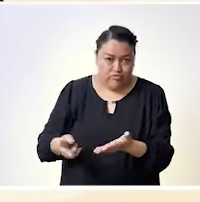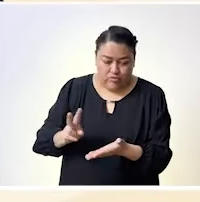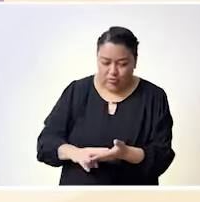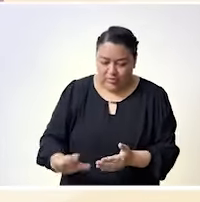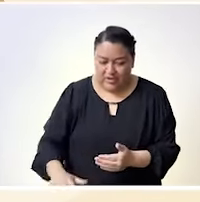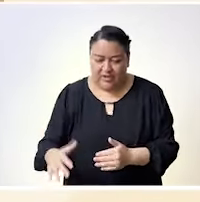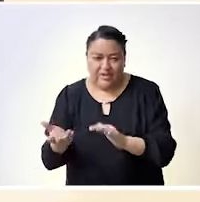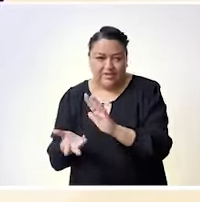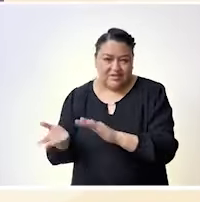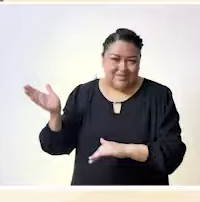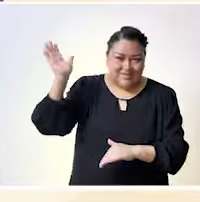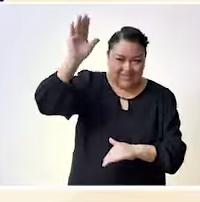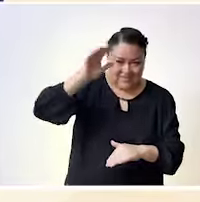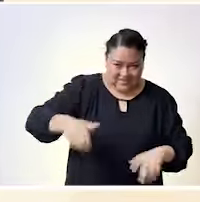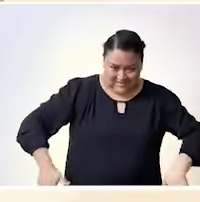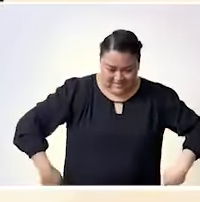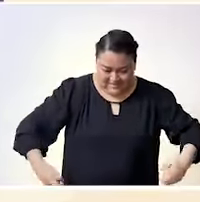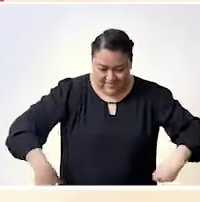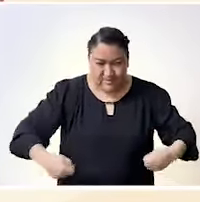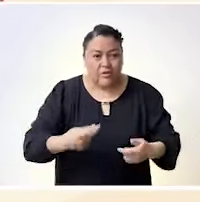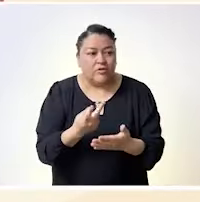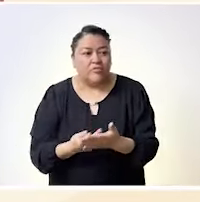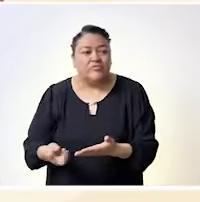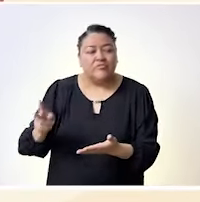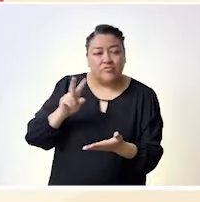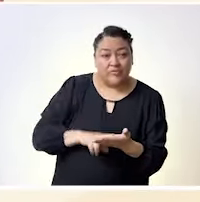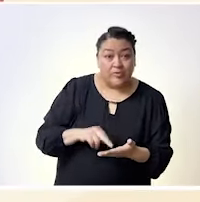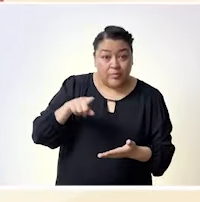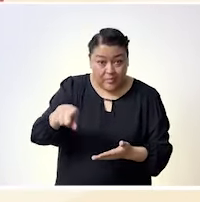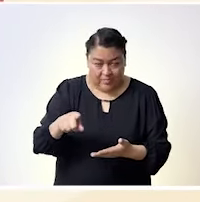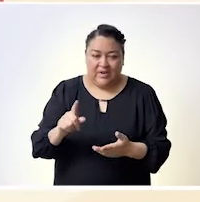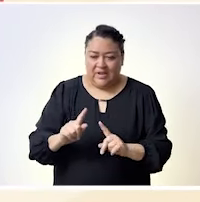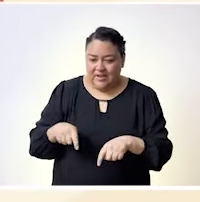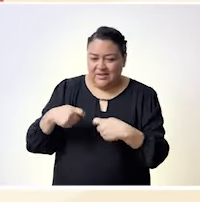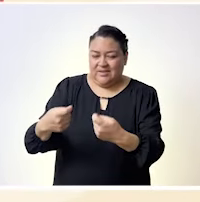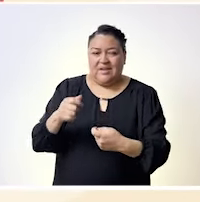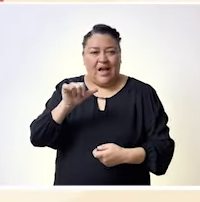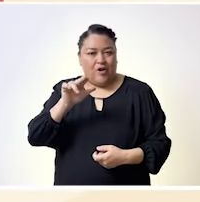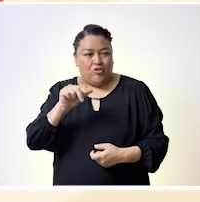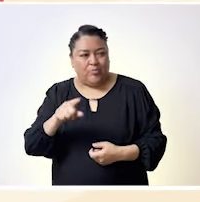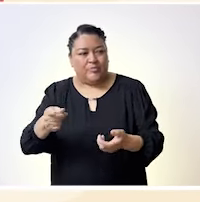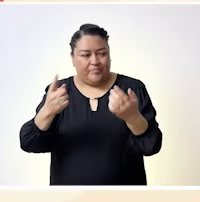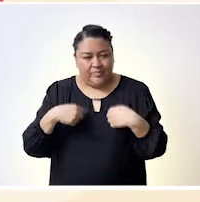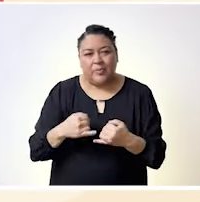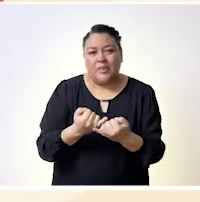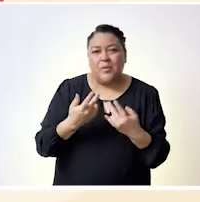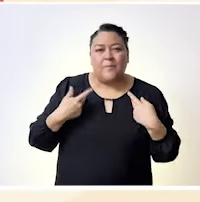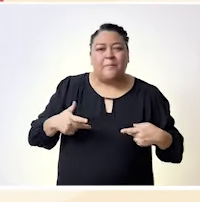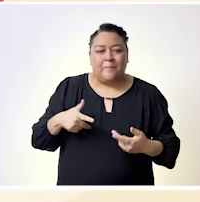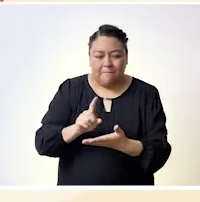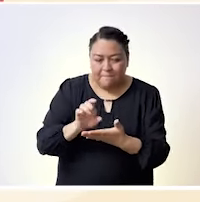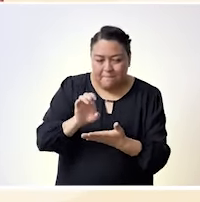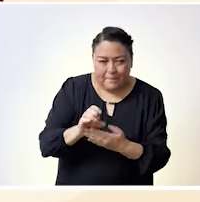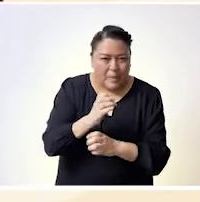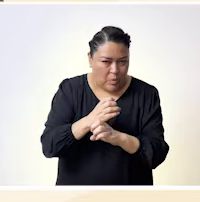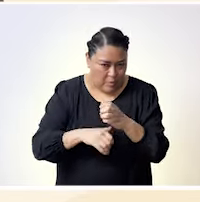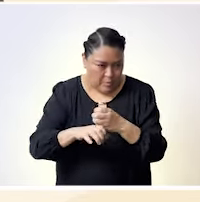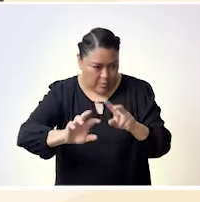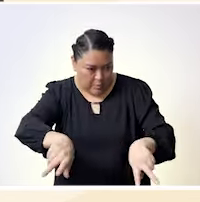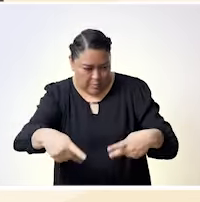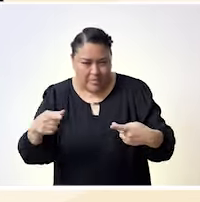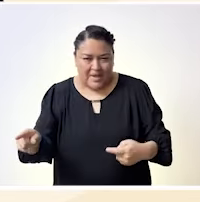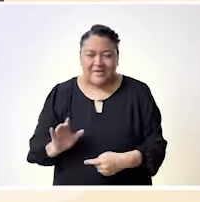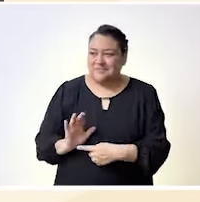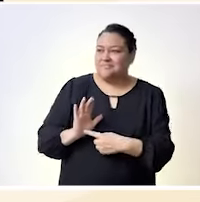Autoboc México, fábrica de artículos y centros de atención para personas con discapacidad, cuyo objetivo es ayudar a sus integrantes a